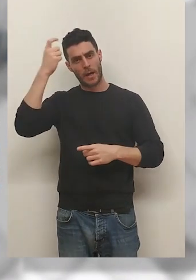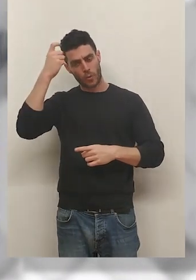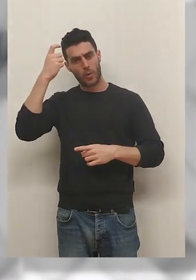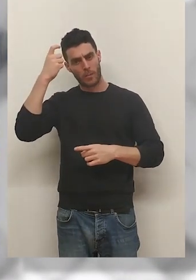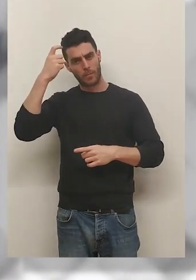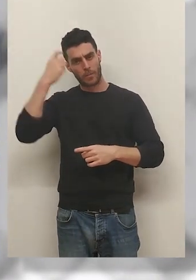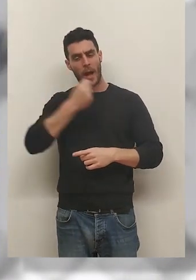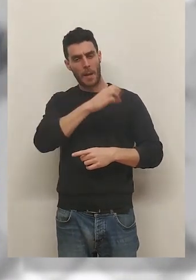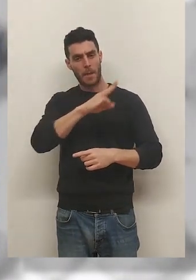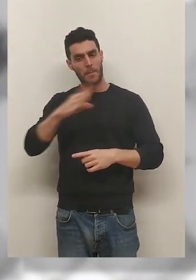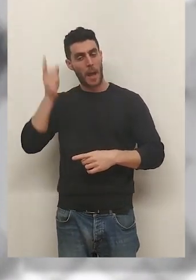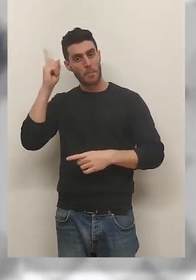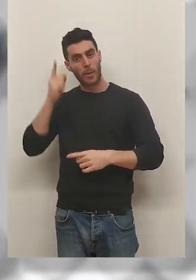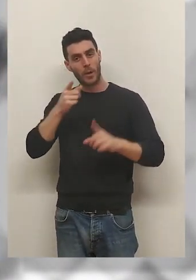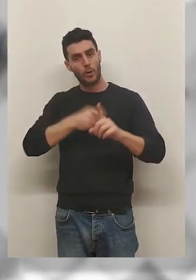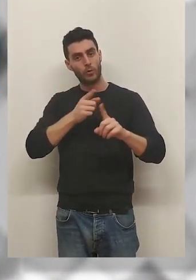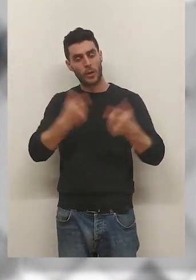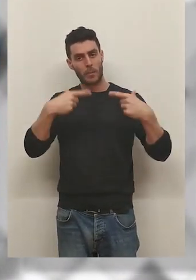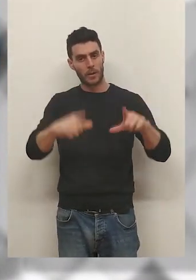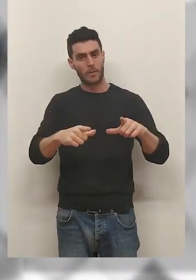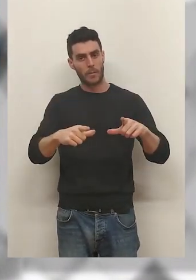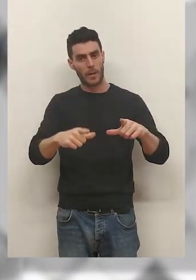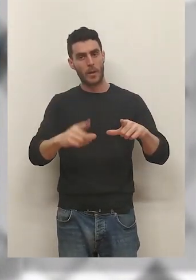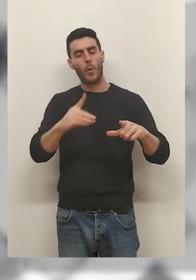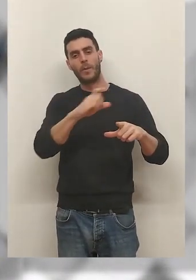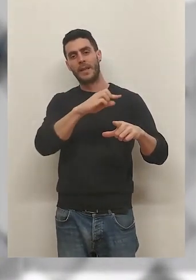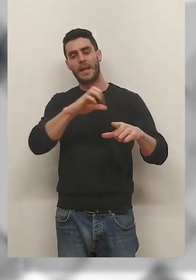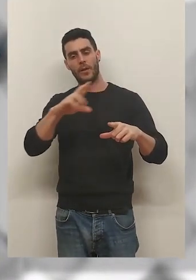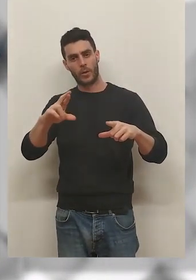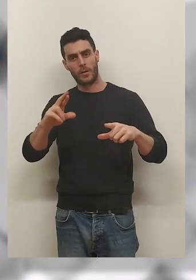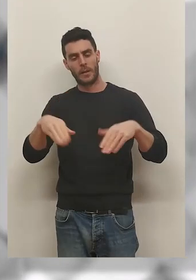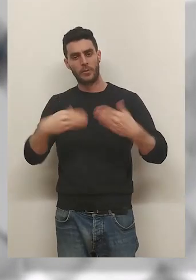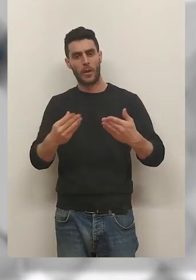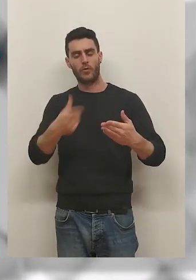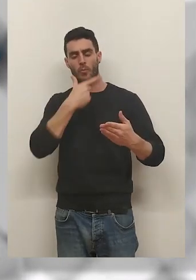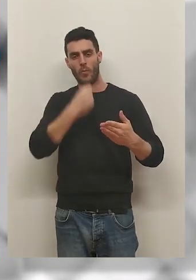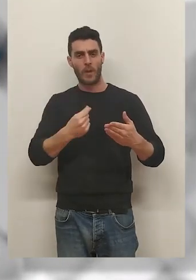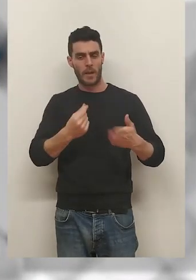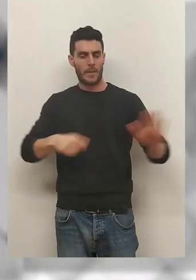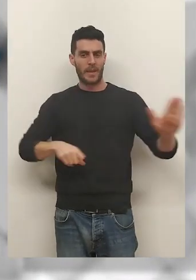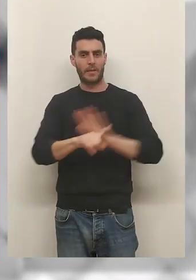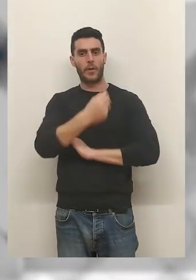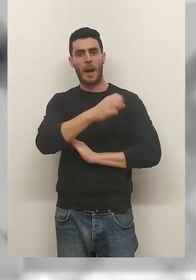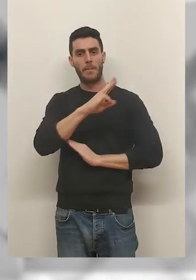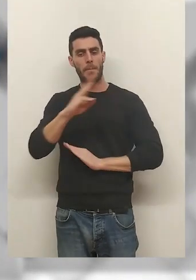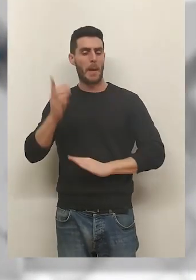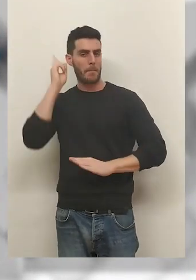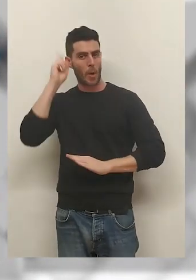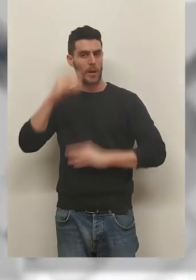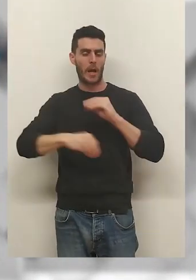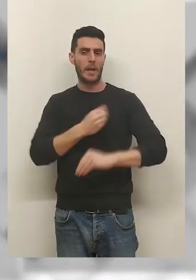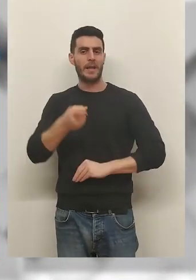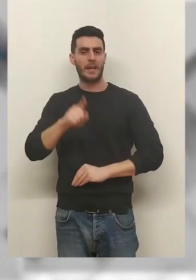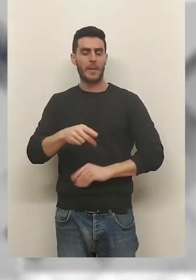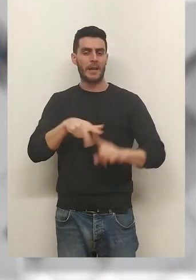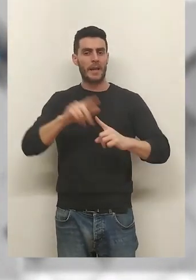desarrollar una aplicación móvil utilizando una plataforma que se llama App Inventor, a través de la cual es muy sencilla desarrollar una aplicación y